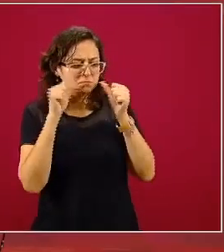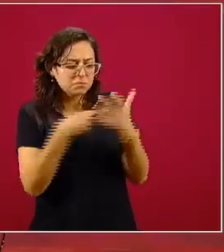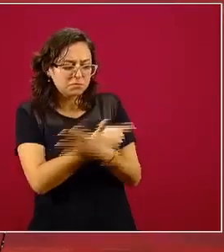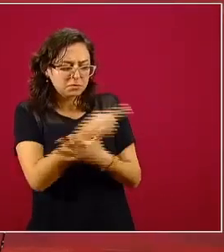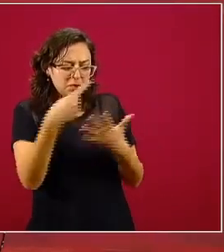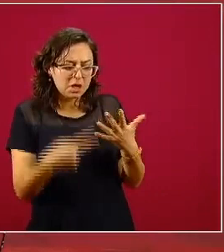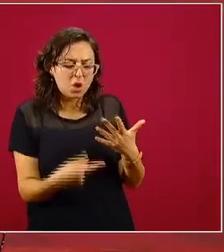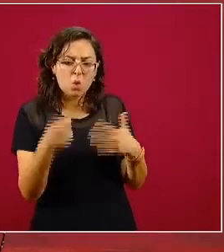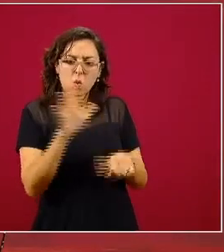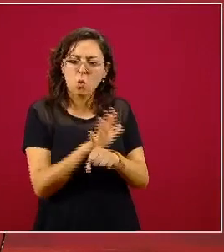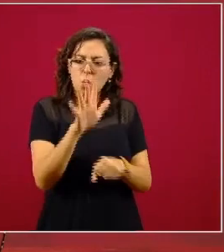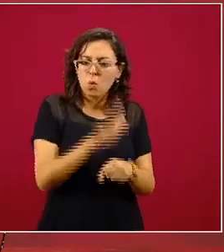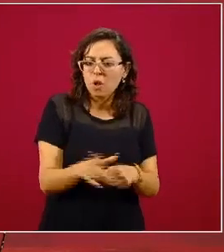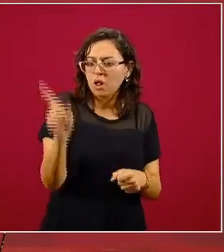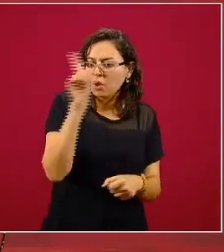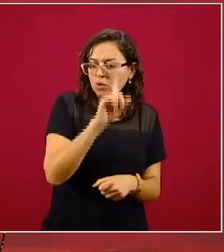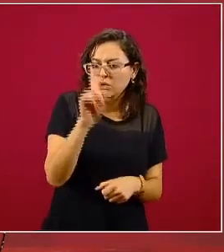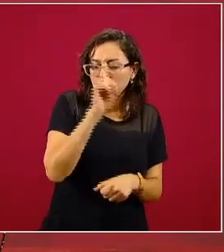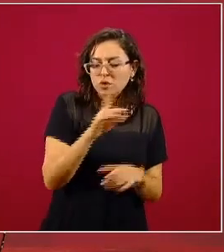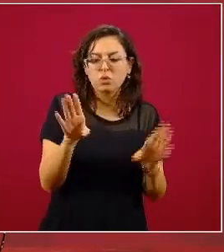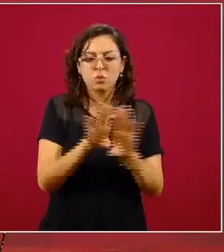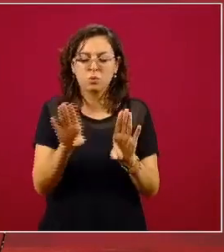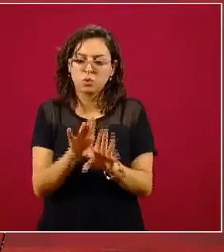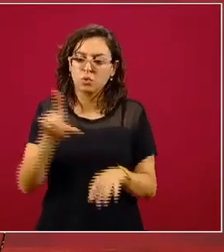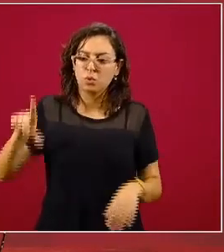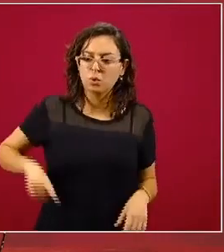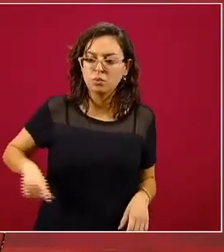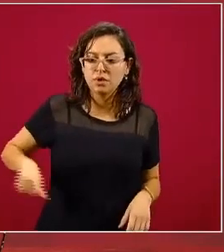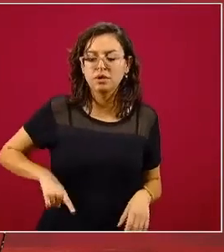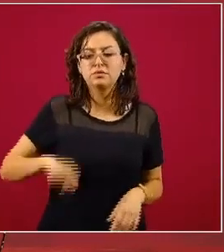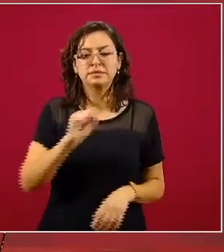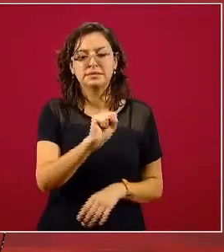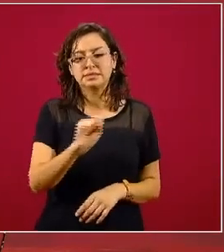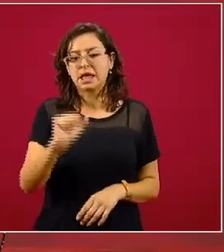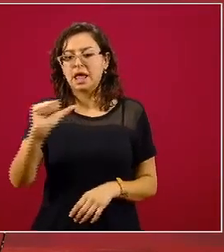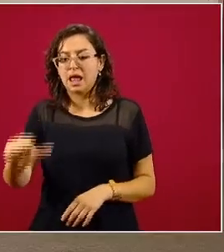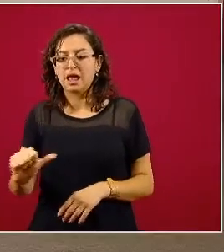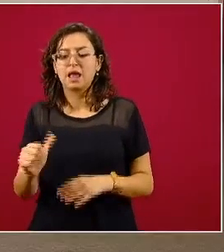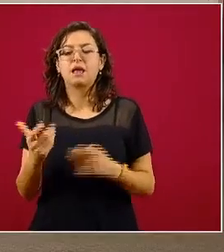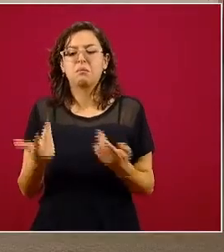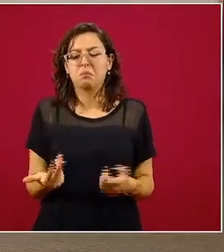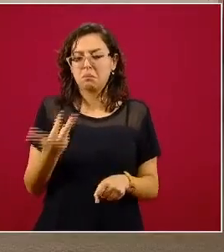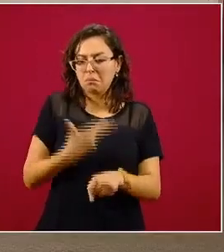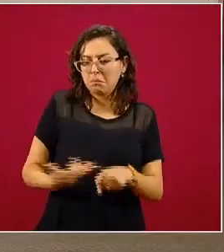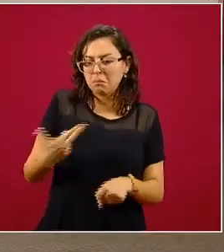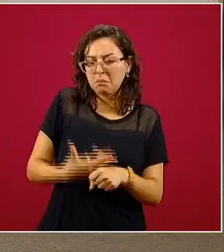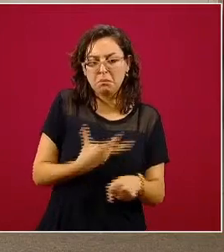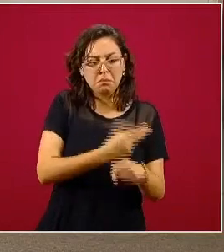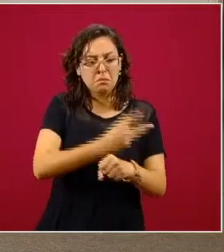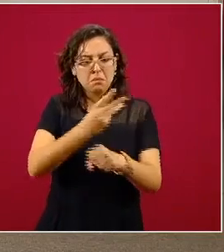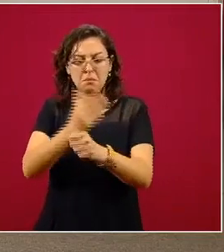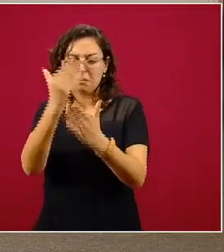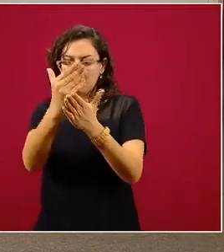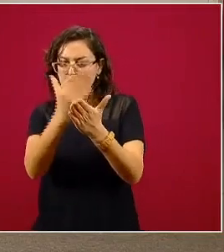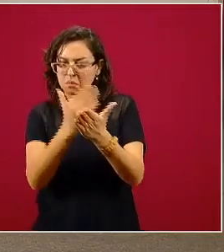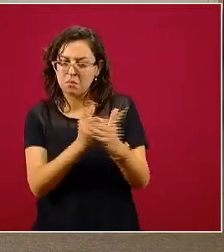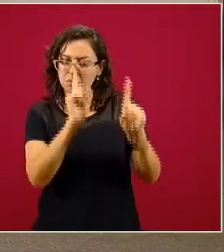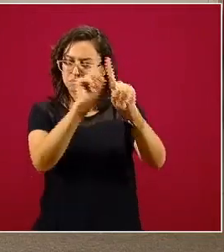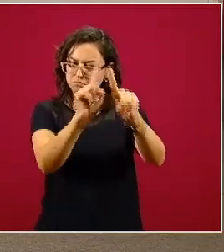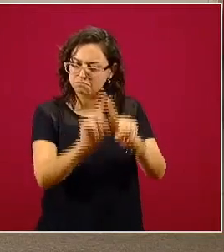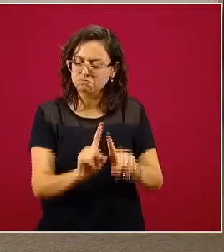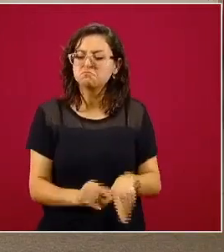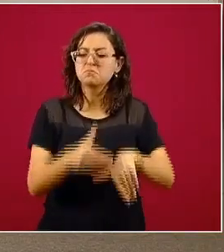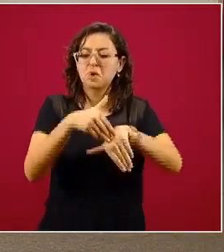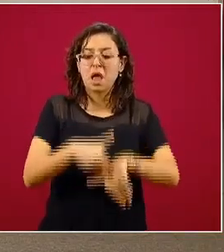recomendaciones técnicas por parte del gobierno, por parte de la Secretaría de Salud y se han adaptado a los distintos protocolos. De hecho, a veces han